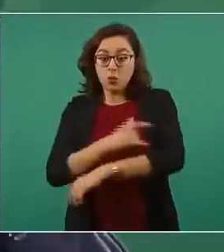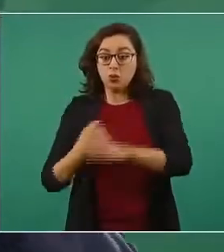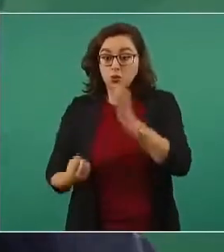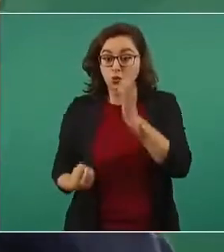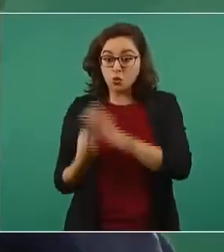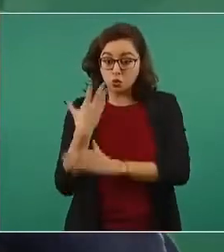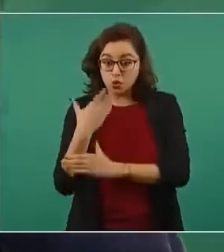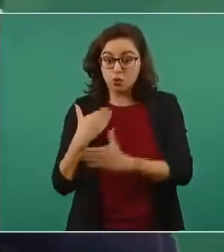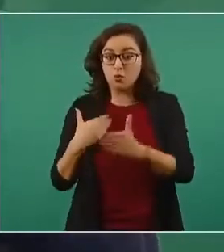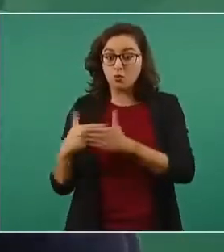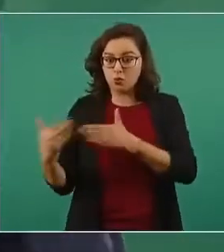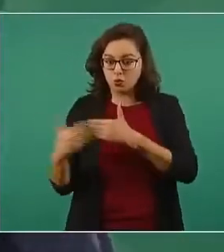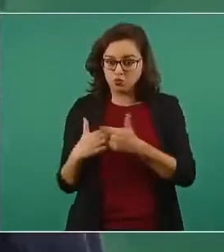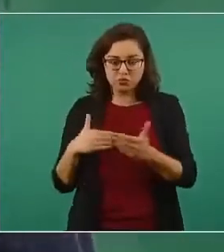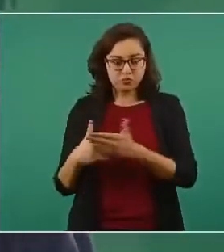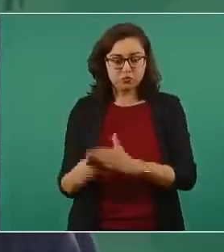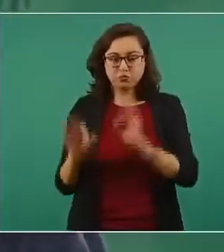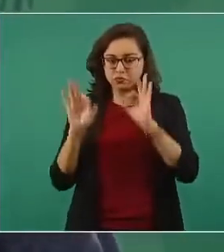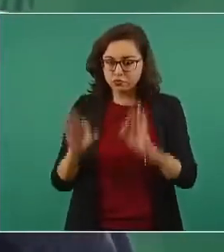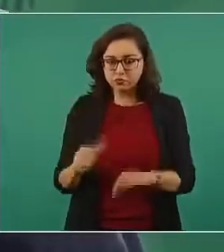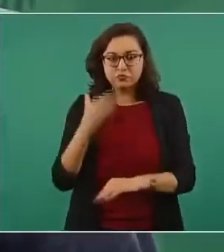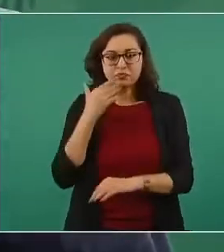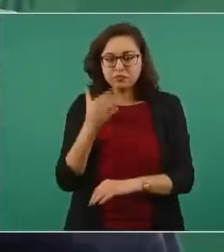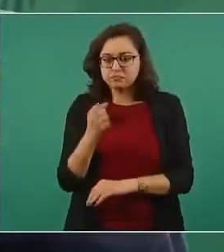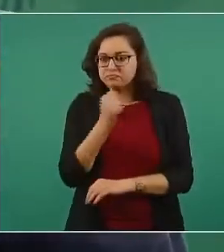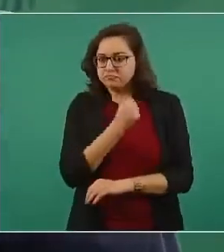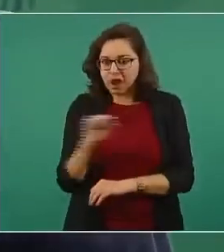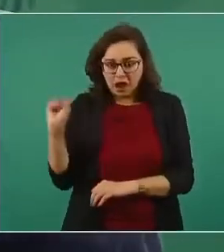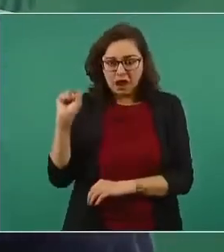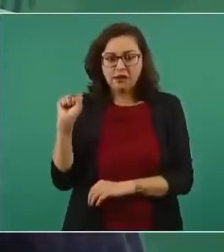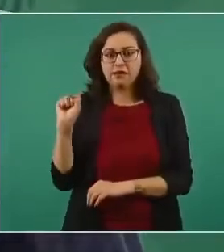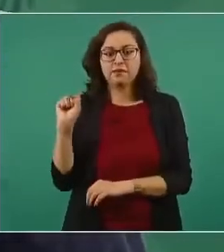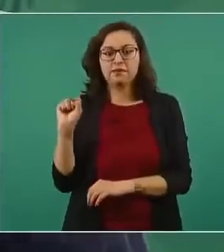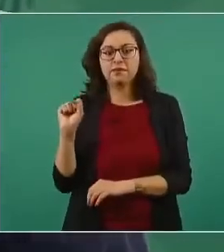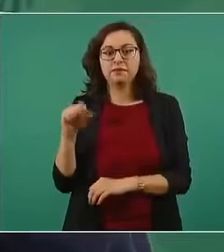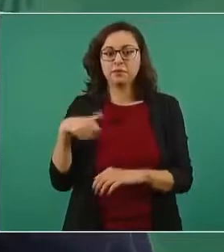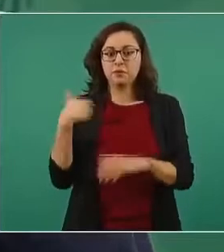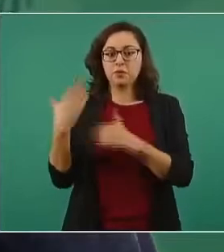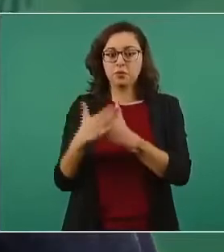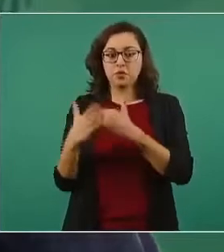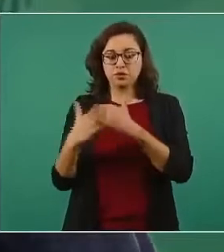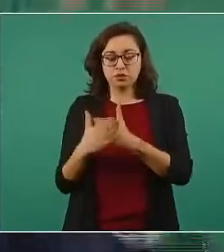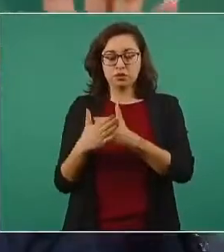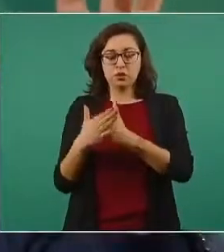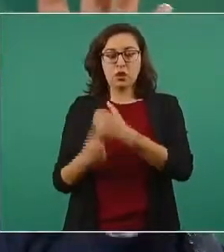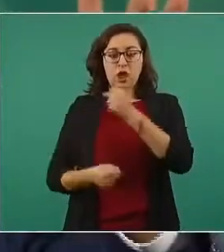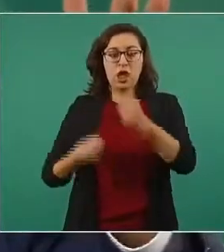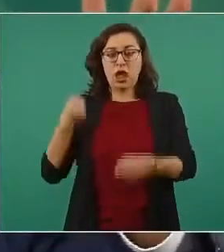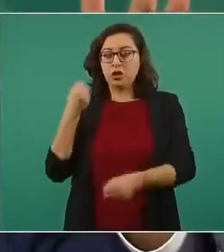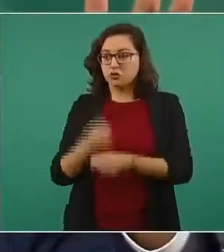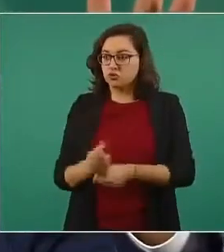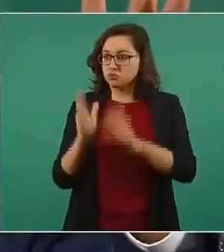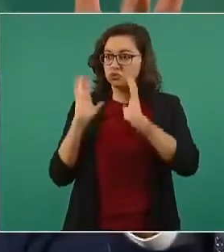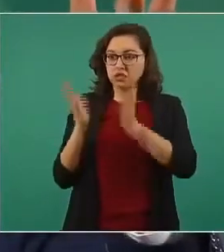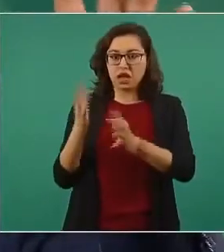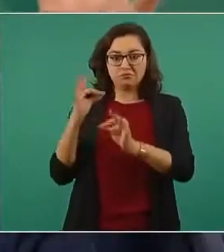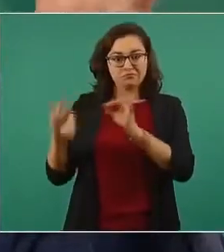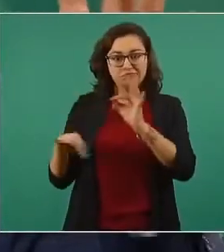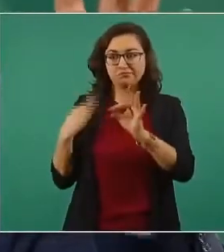moderno de lo mejor del mundo para el 21 de marzo del año próximo